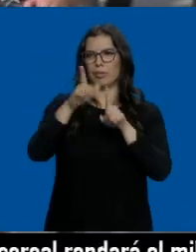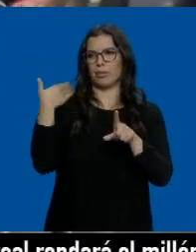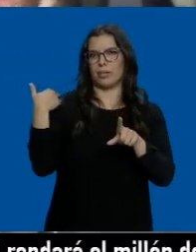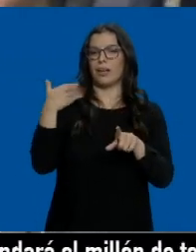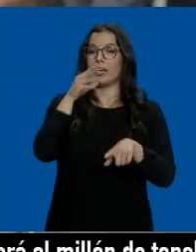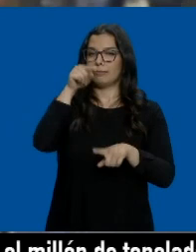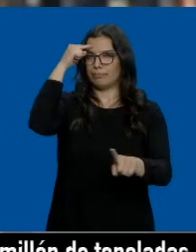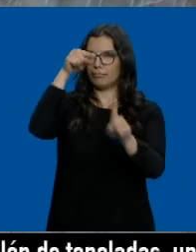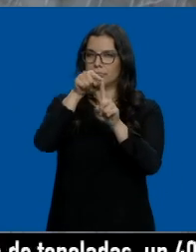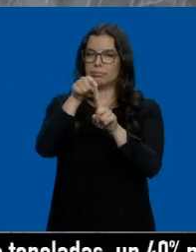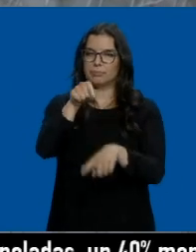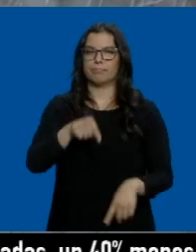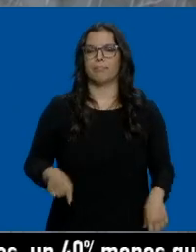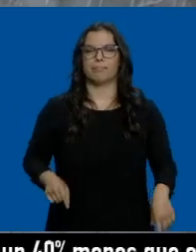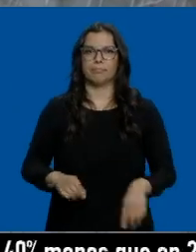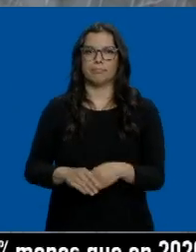en el punto de mira.